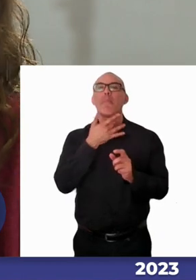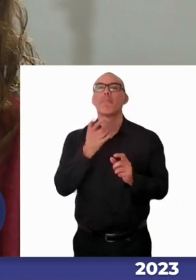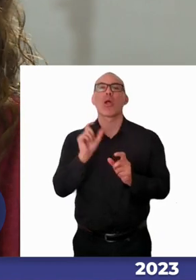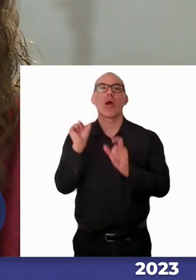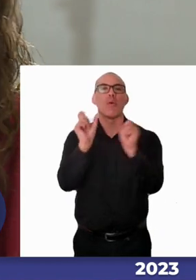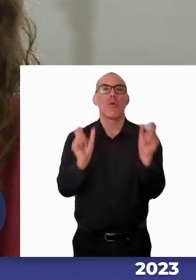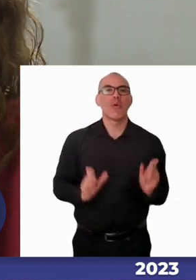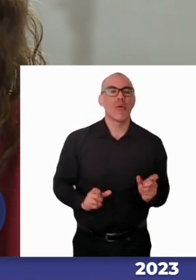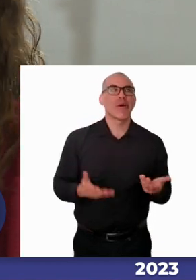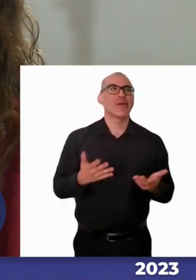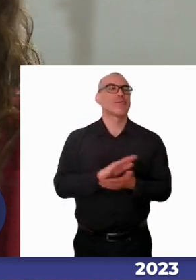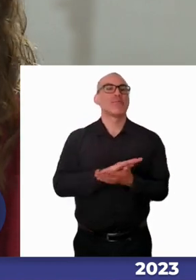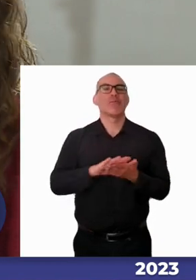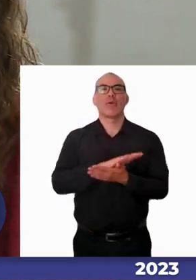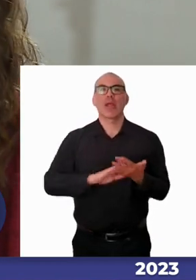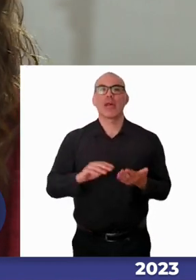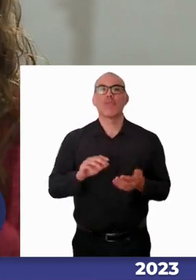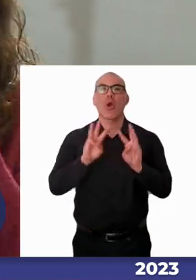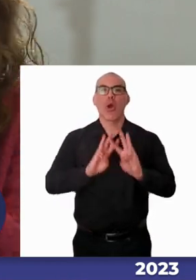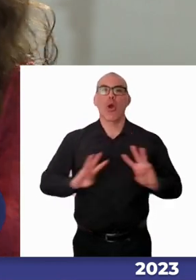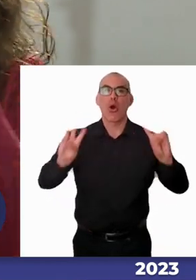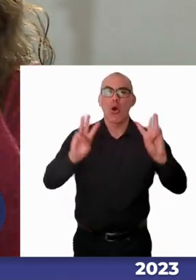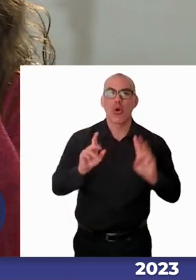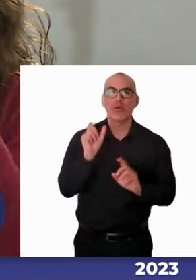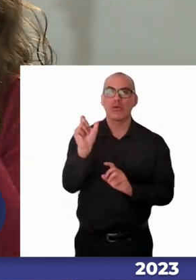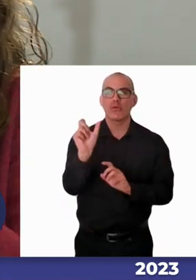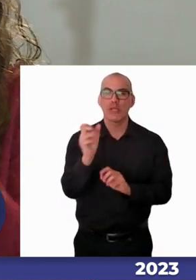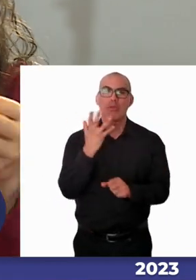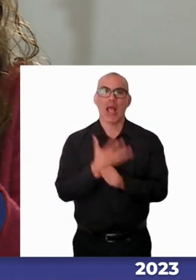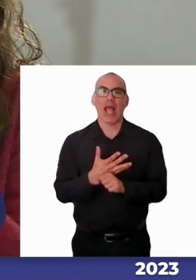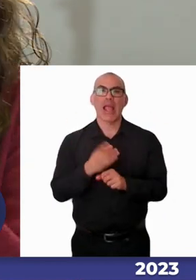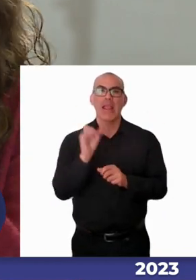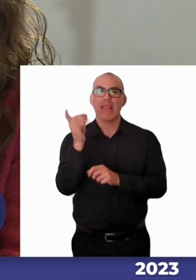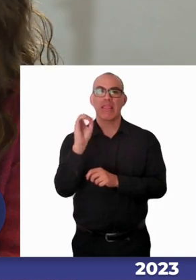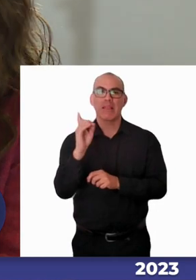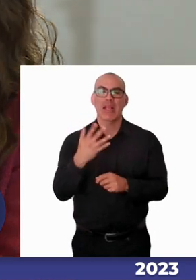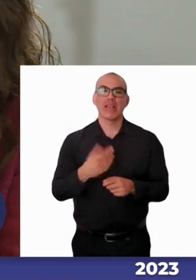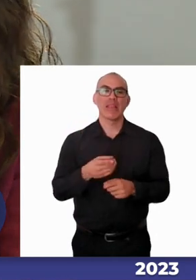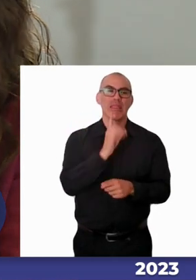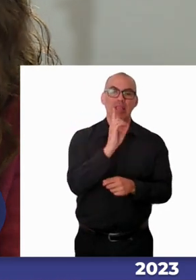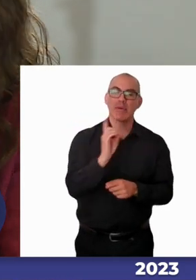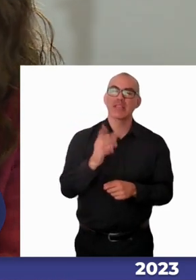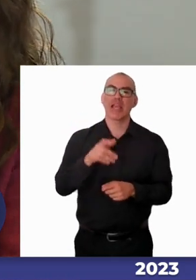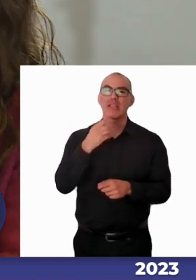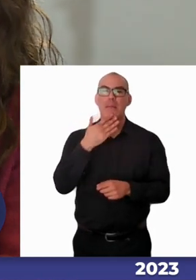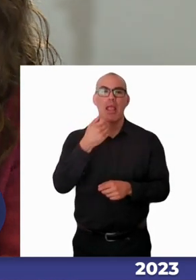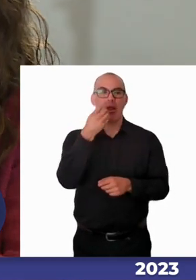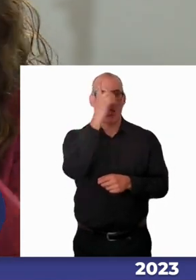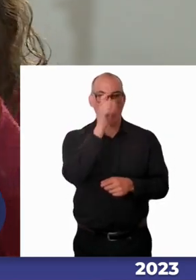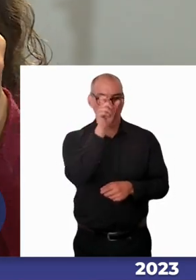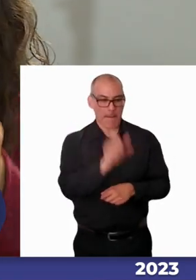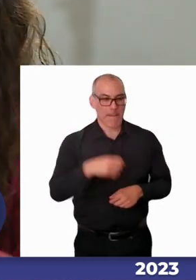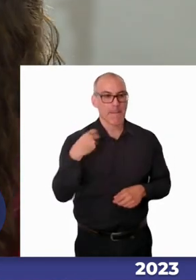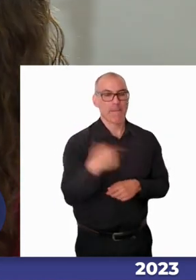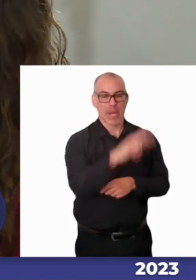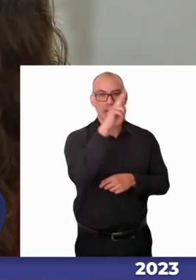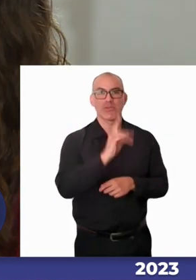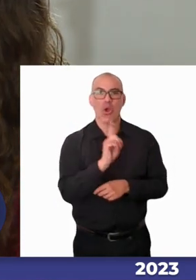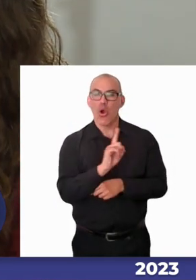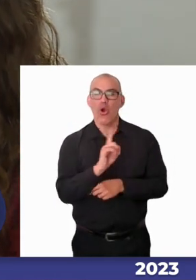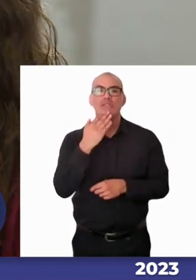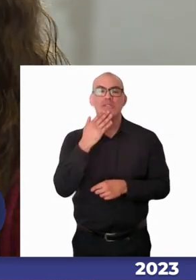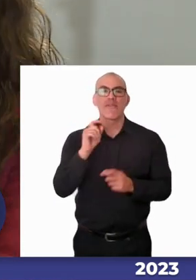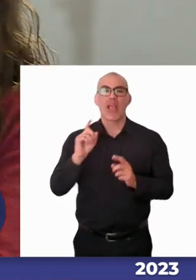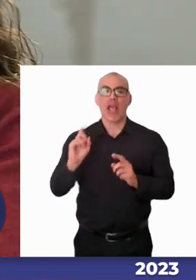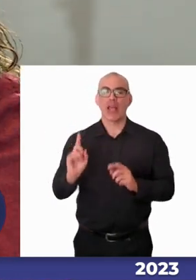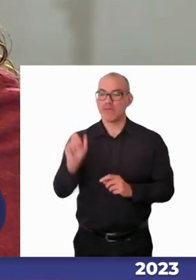internacionales como Naciones Unidas la discapacidad y el discapacitado no es un individuo y no es la persona es la interacción entre su condición